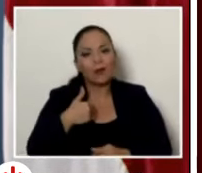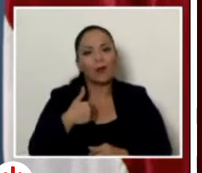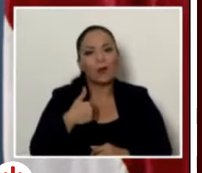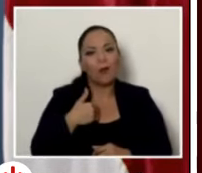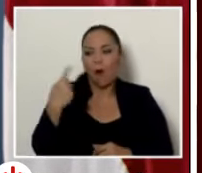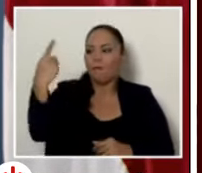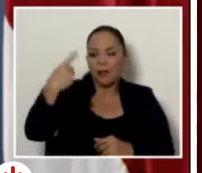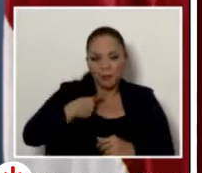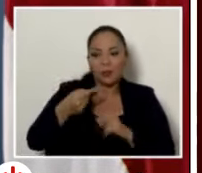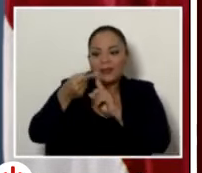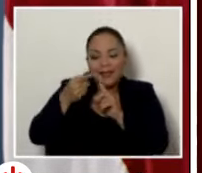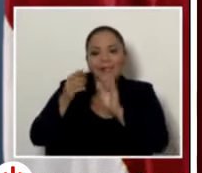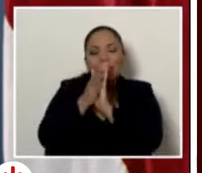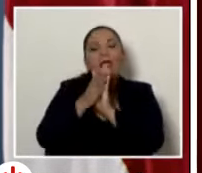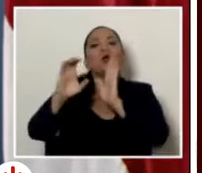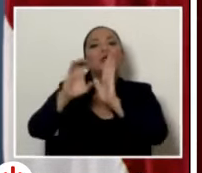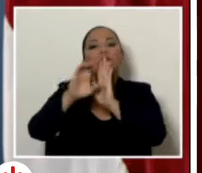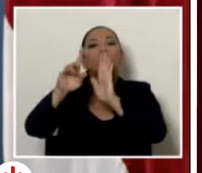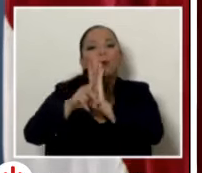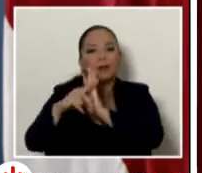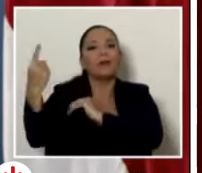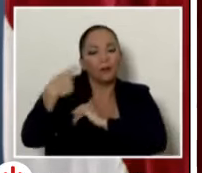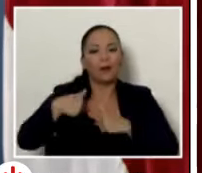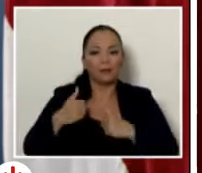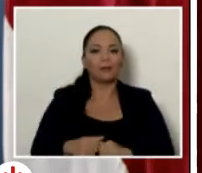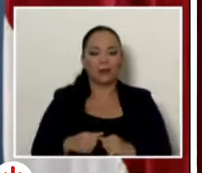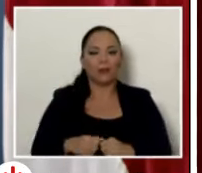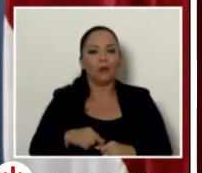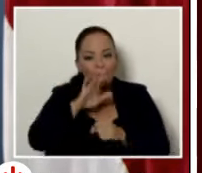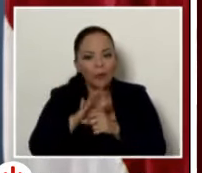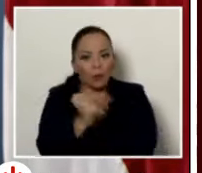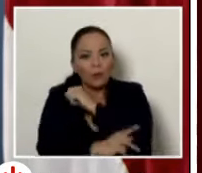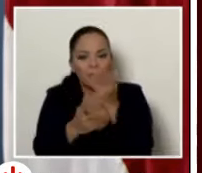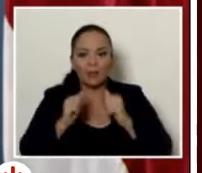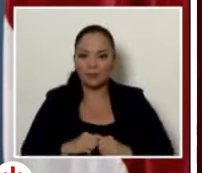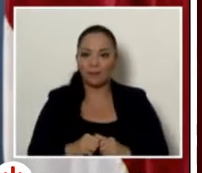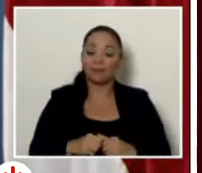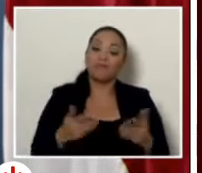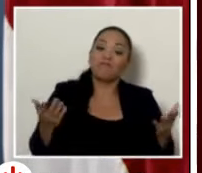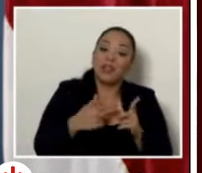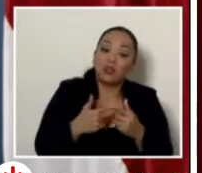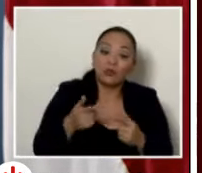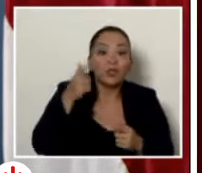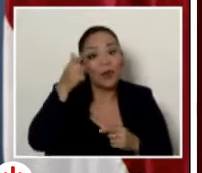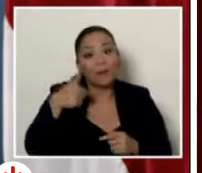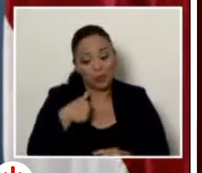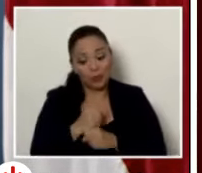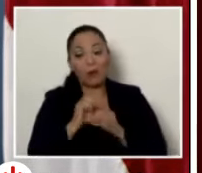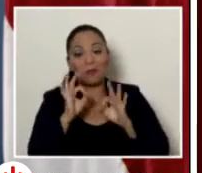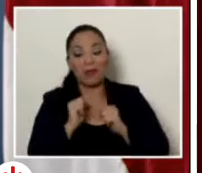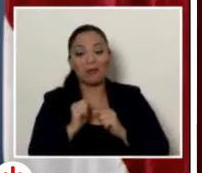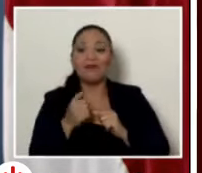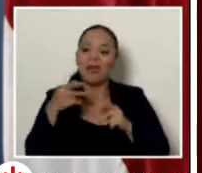que es bueno para el país y lo que es bueno para el país obviamente chima e irrita a los que se han pensado dueños